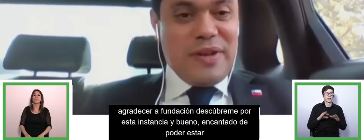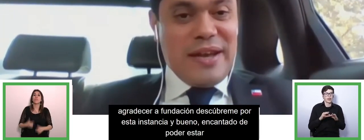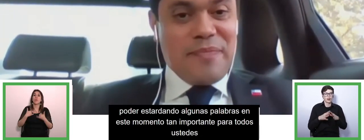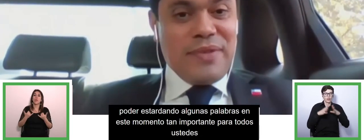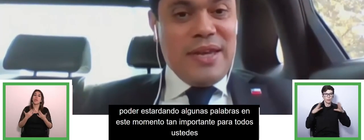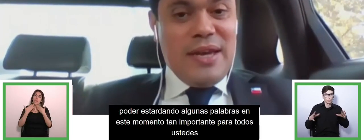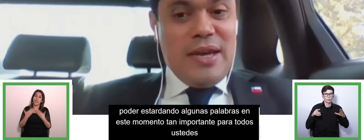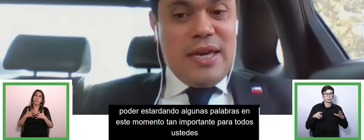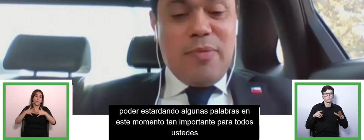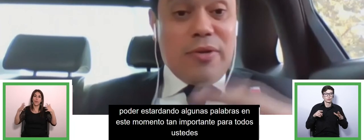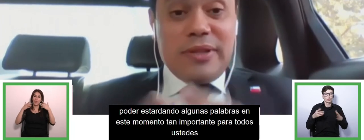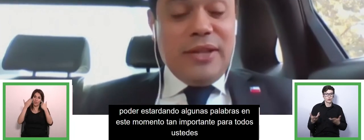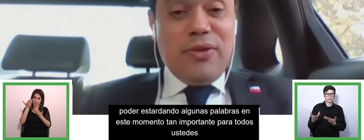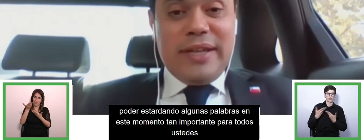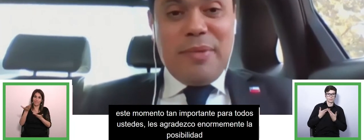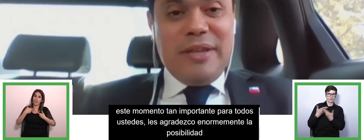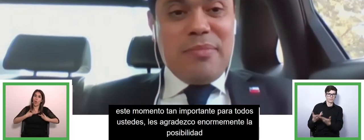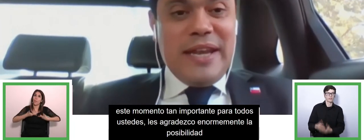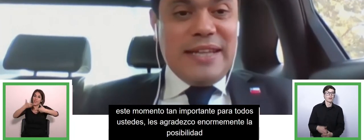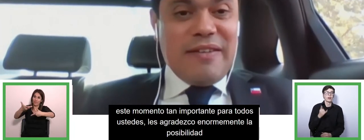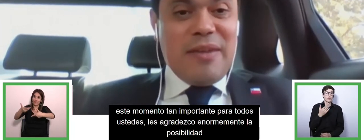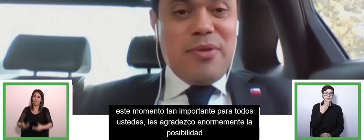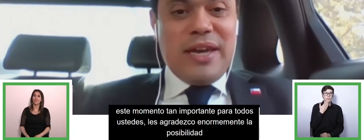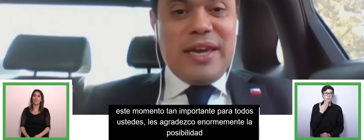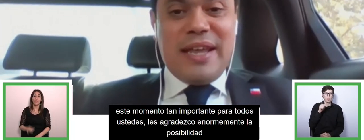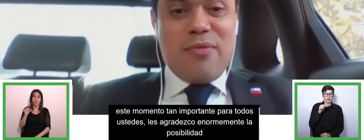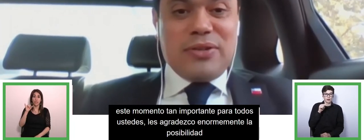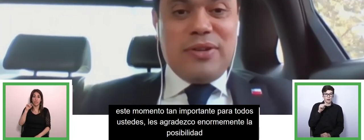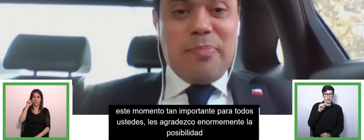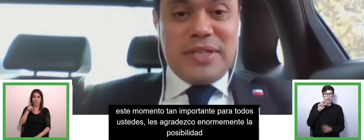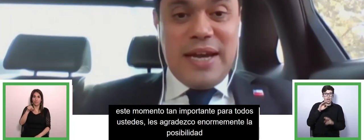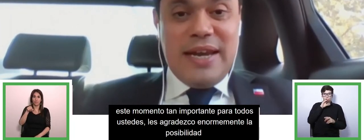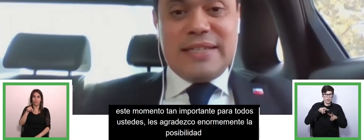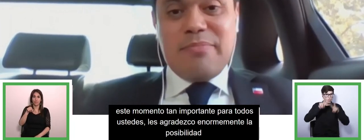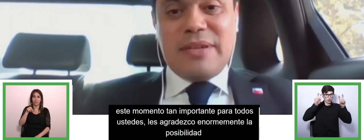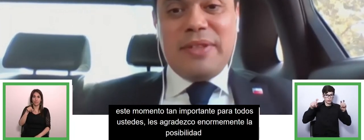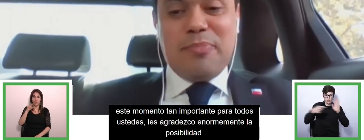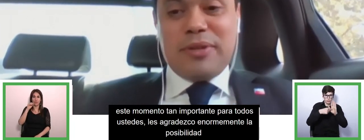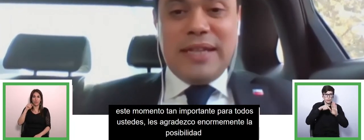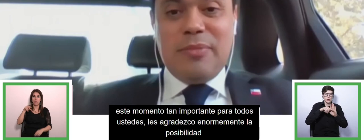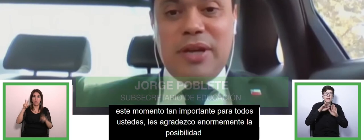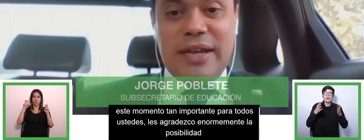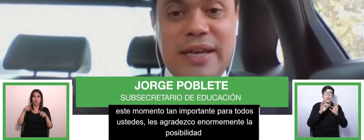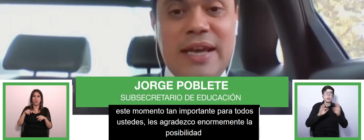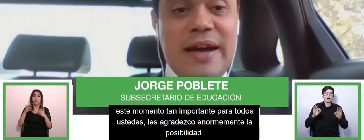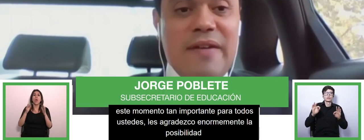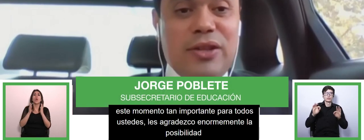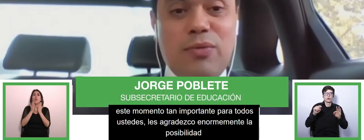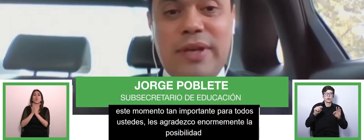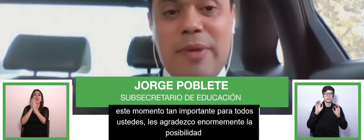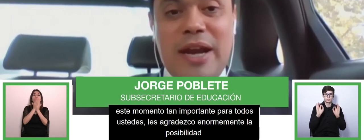posibilidad y bueno entrando directamente en materia sabemos que la educación especial es inmensamente importante porque tiene